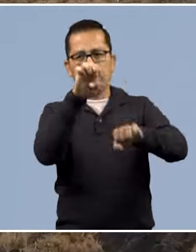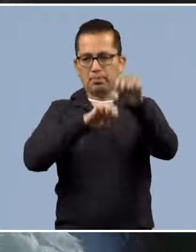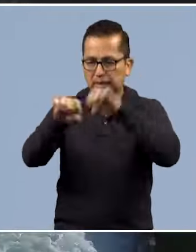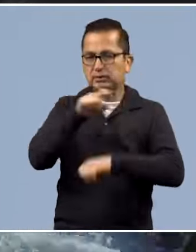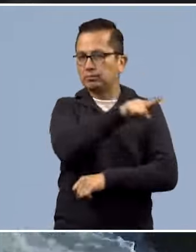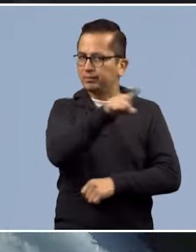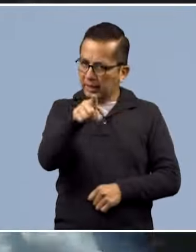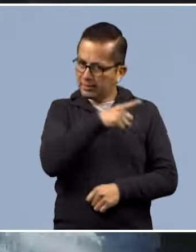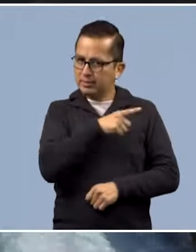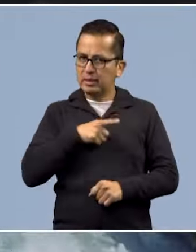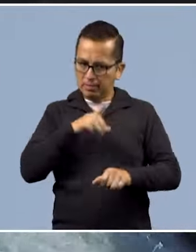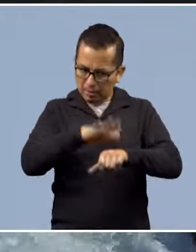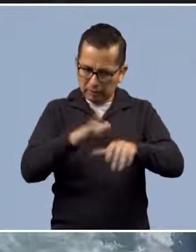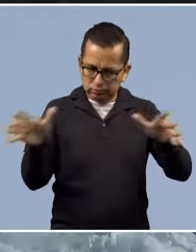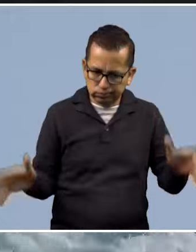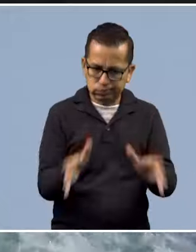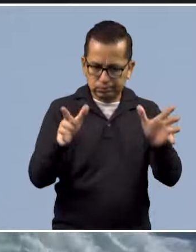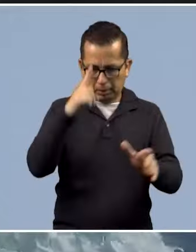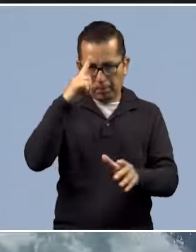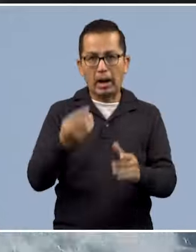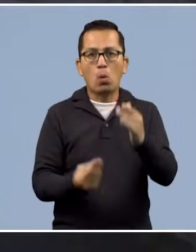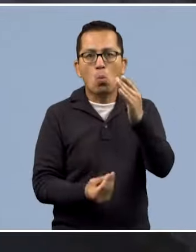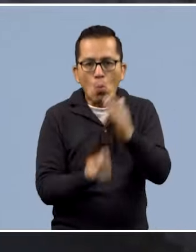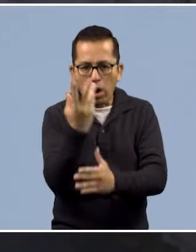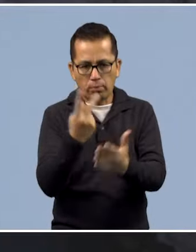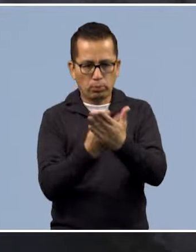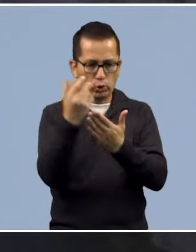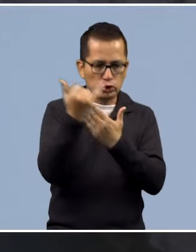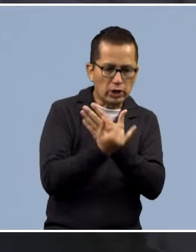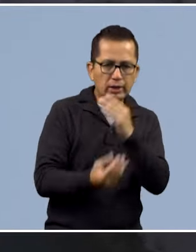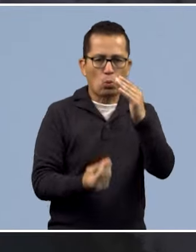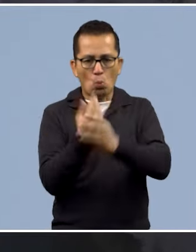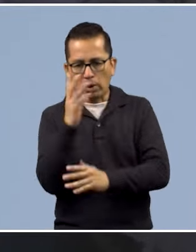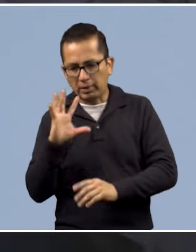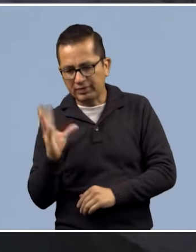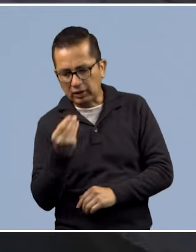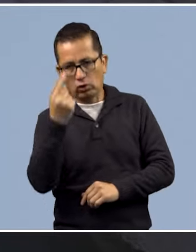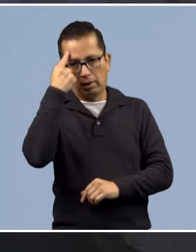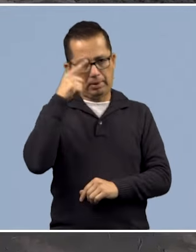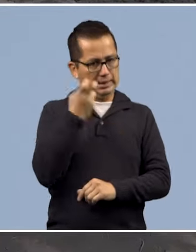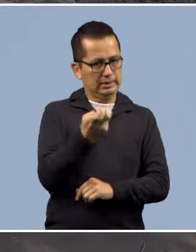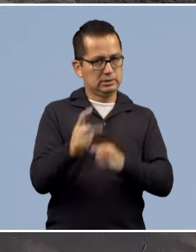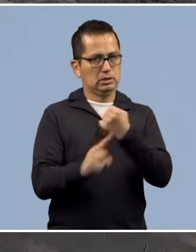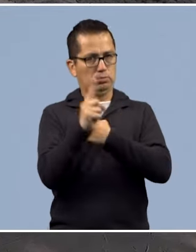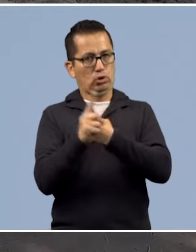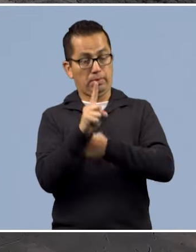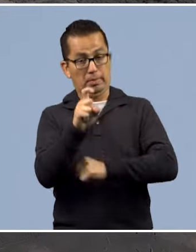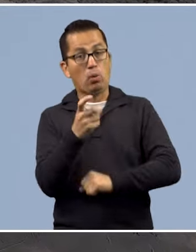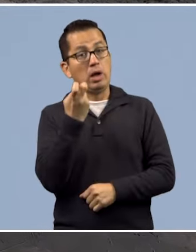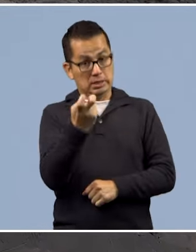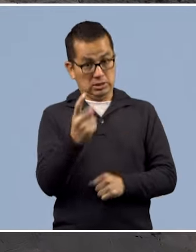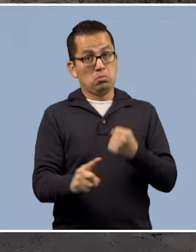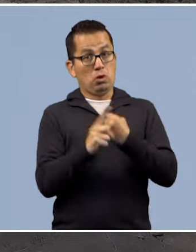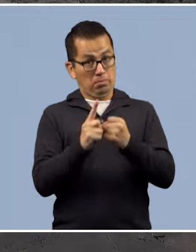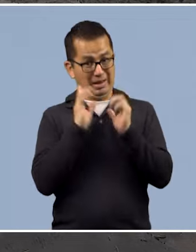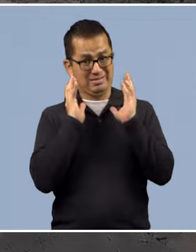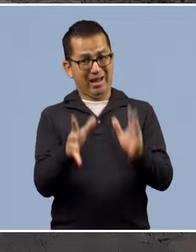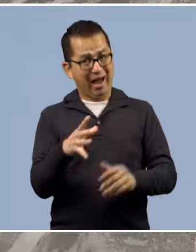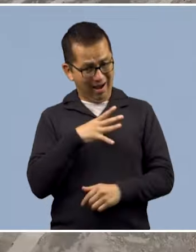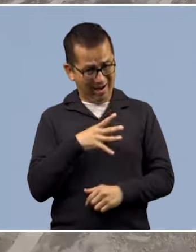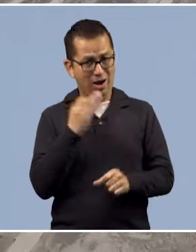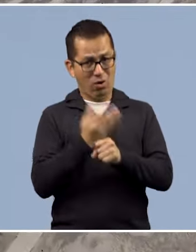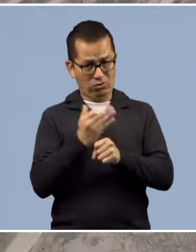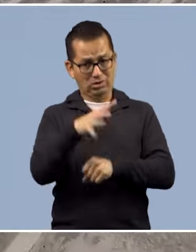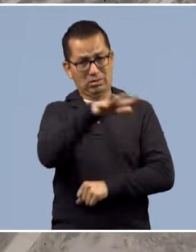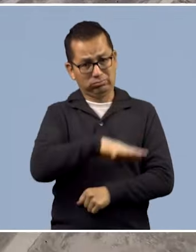activamente en proyectos de desarrollo e innovación tecnológica para combatir el desabasto de agua. Una crisis que ya nos afecta